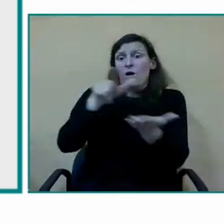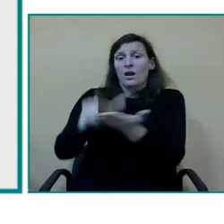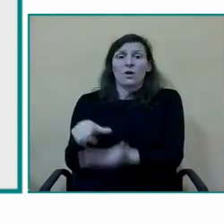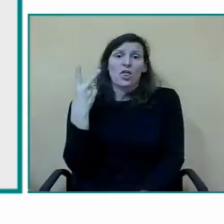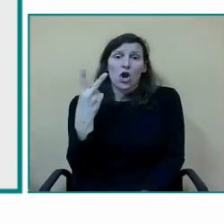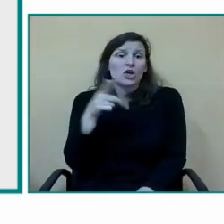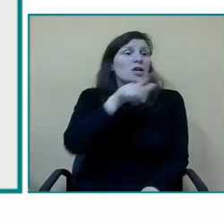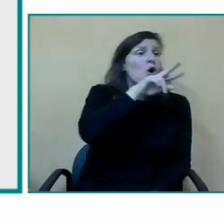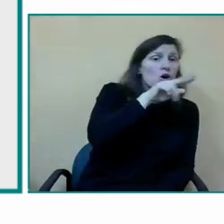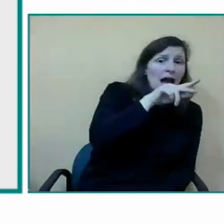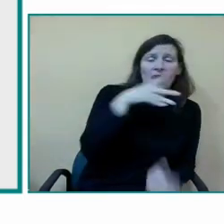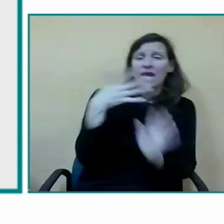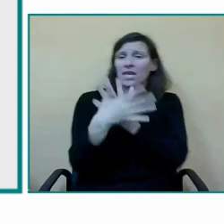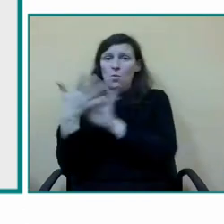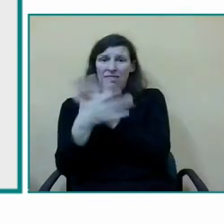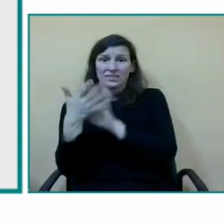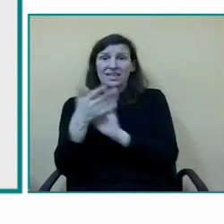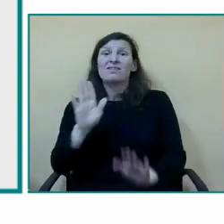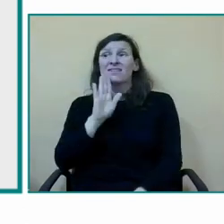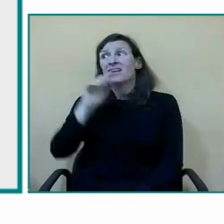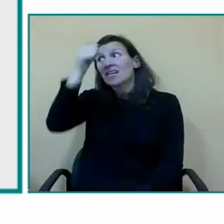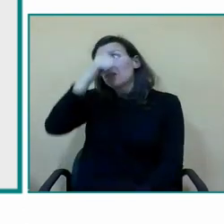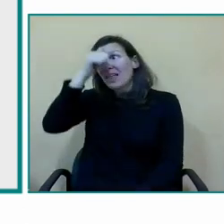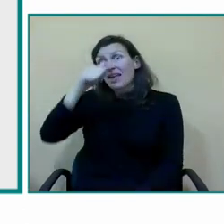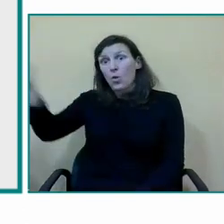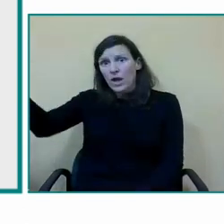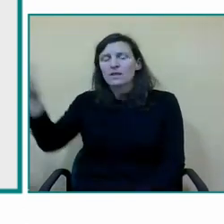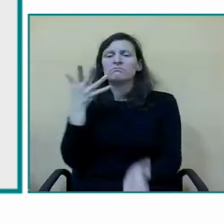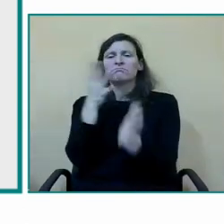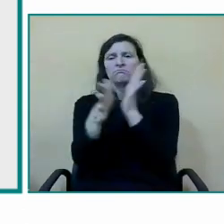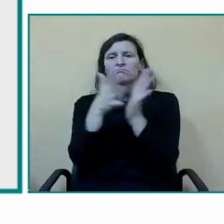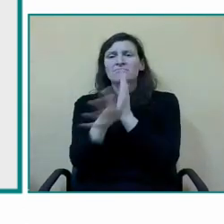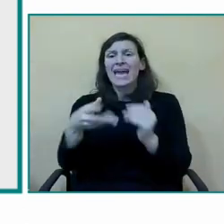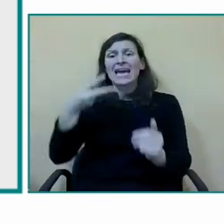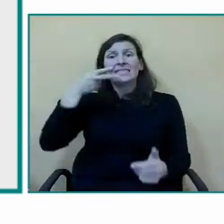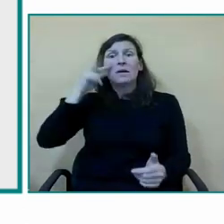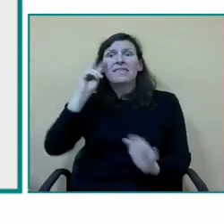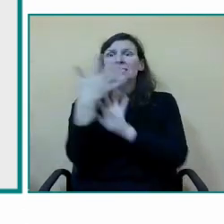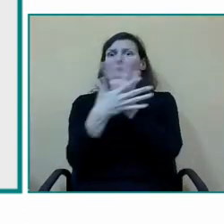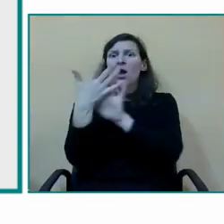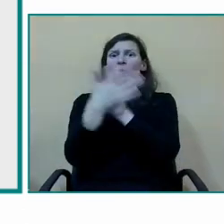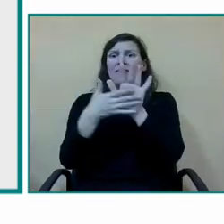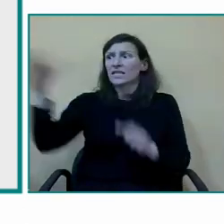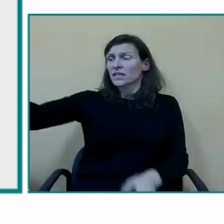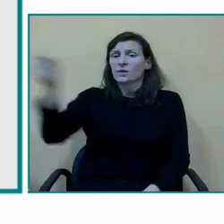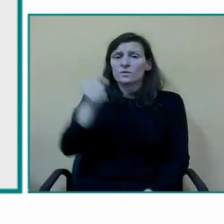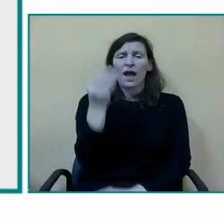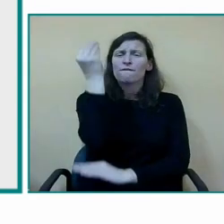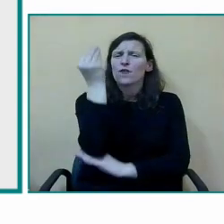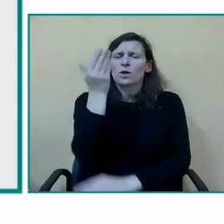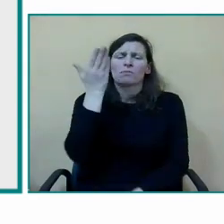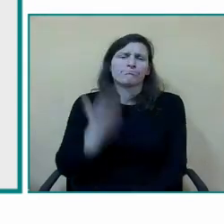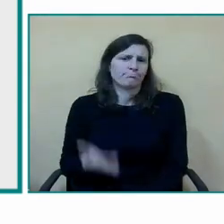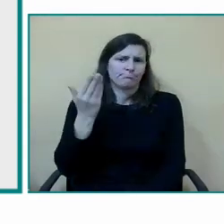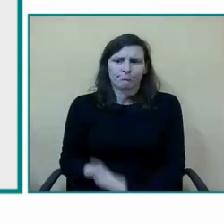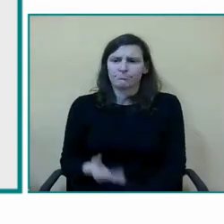anteriormente como la ha explicado Eugenio que el especialista en lengua de signos es una figura muy importante y que va a estar de manera muy activa